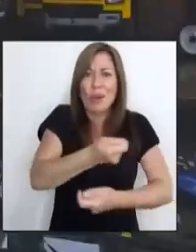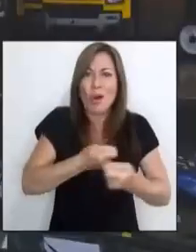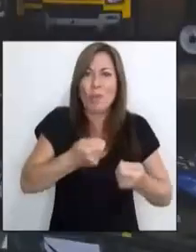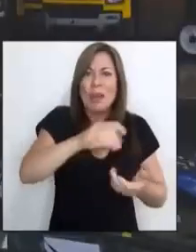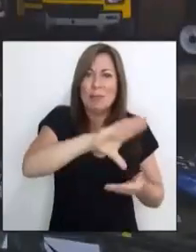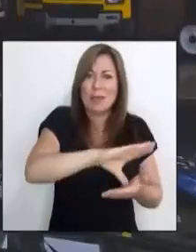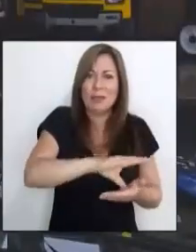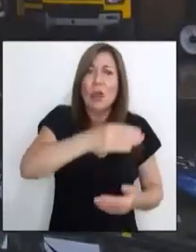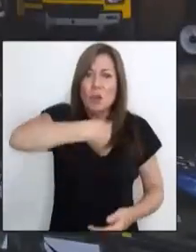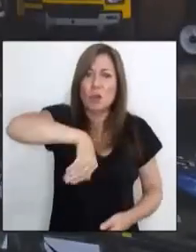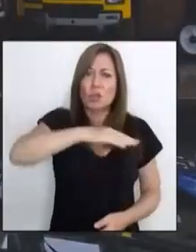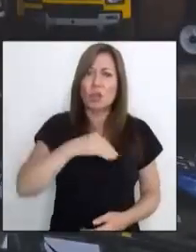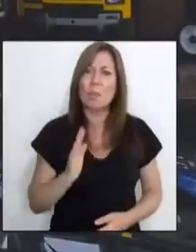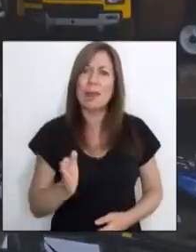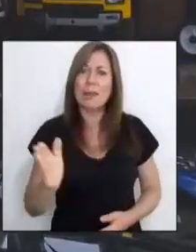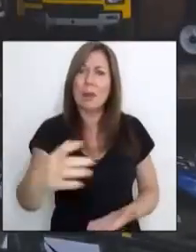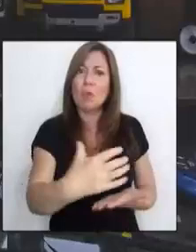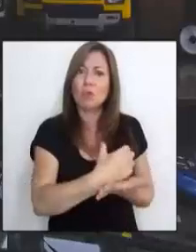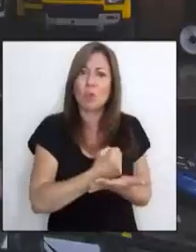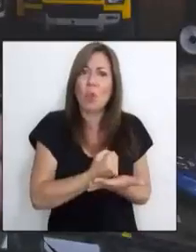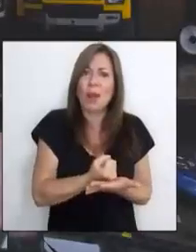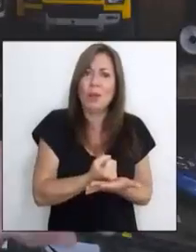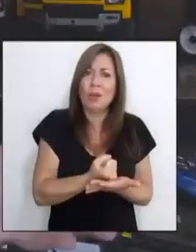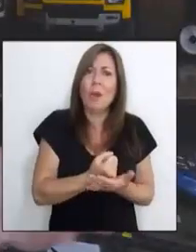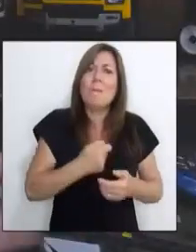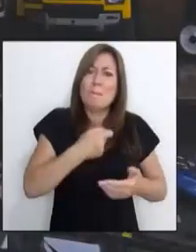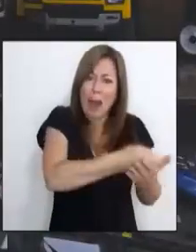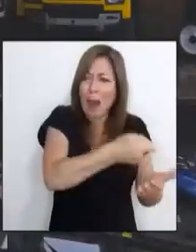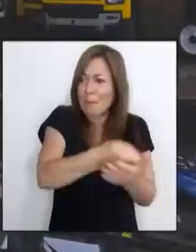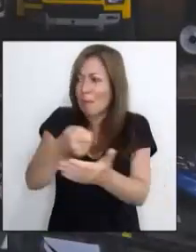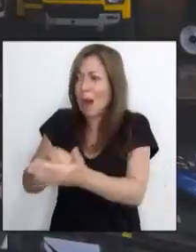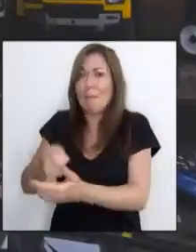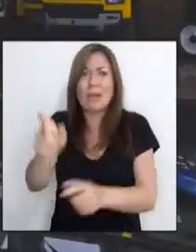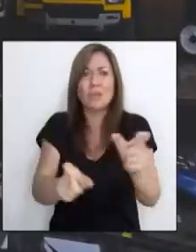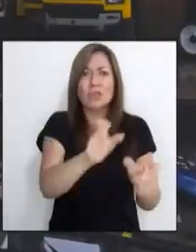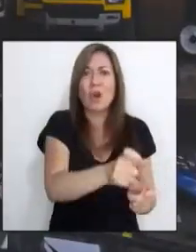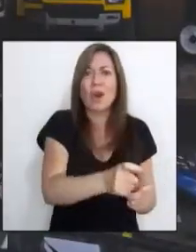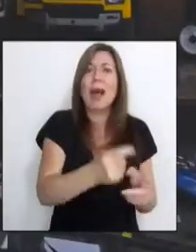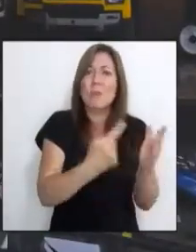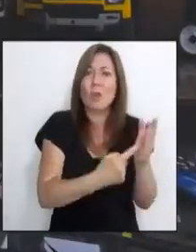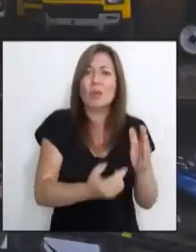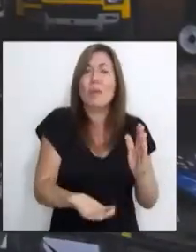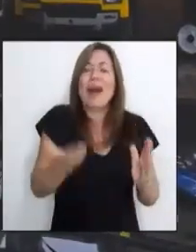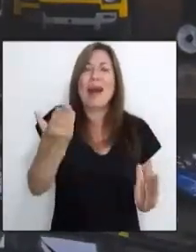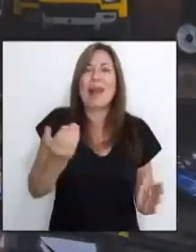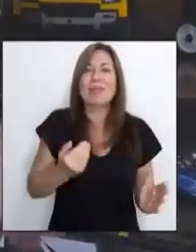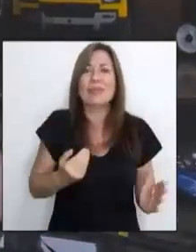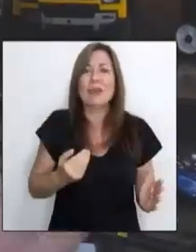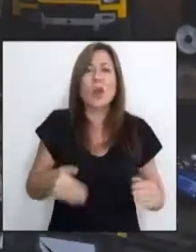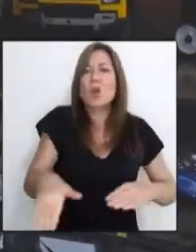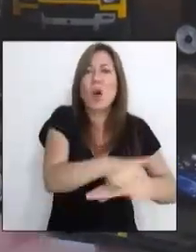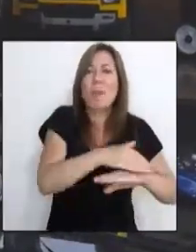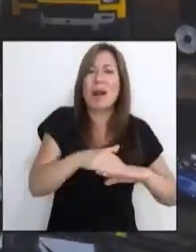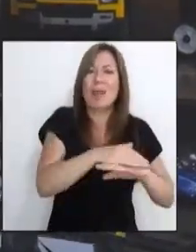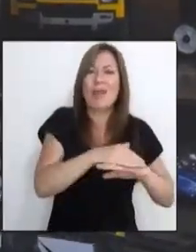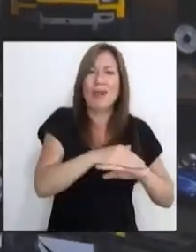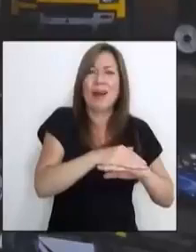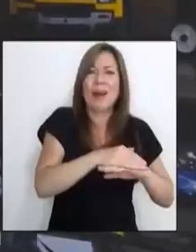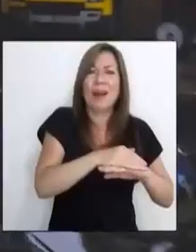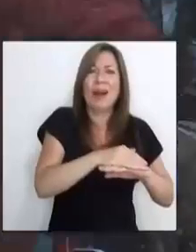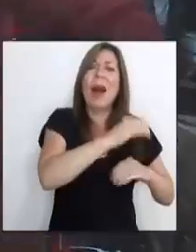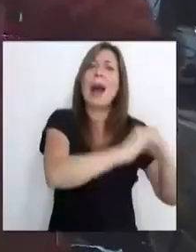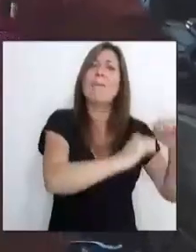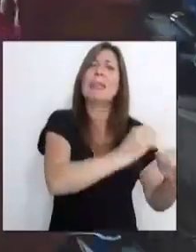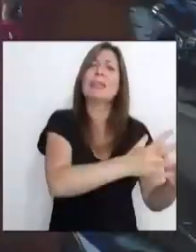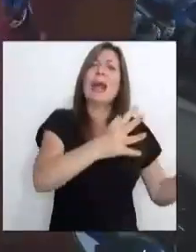país. Que en el fondo somos nosotros los que mantenemos los sueldos, pagamos muchos empleados y pagamos los impuestos más grandes y no los hacen perdonados como las grandes